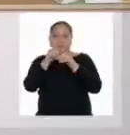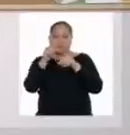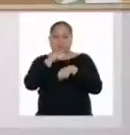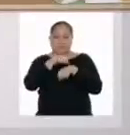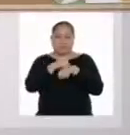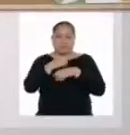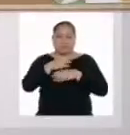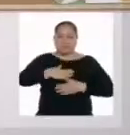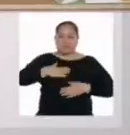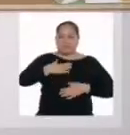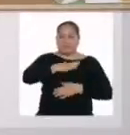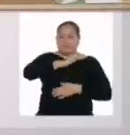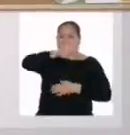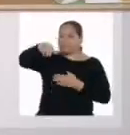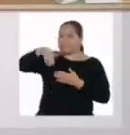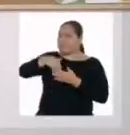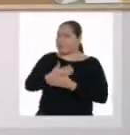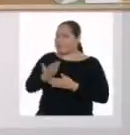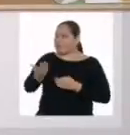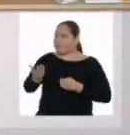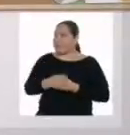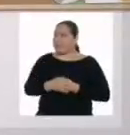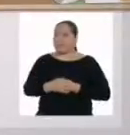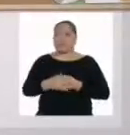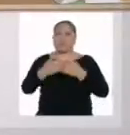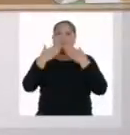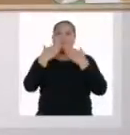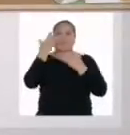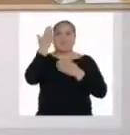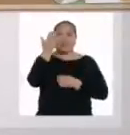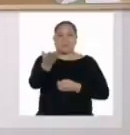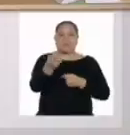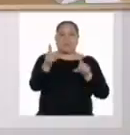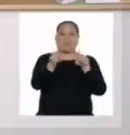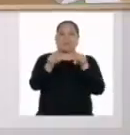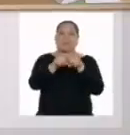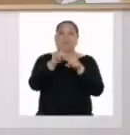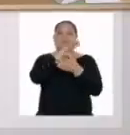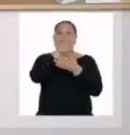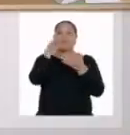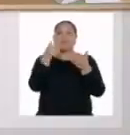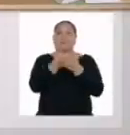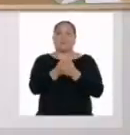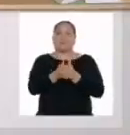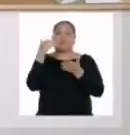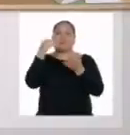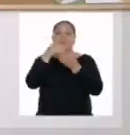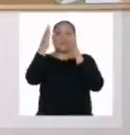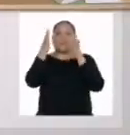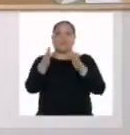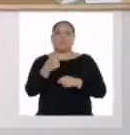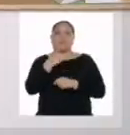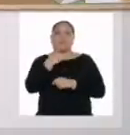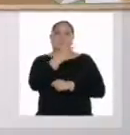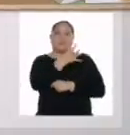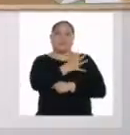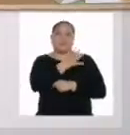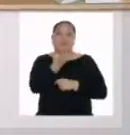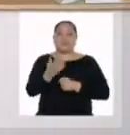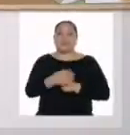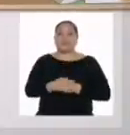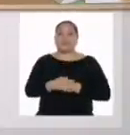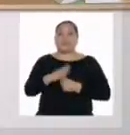armonía entre todos nosotros y nosotras. Gracias a ti y a todas las y los estudiantes de cuarto de